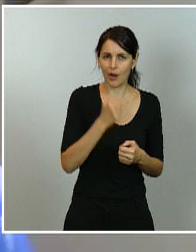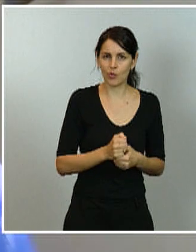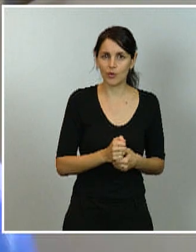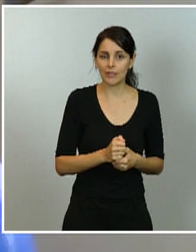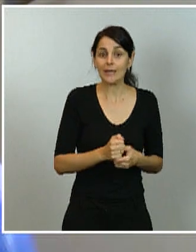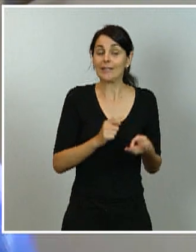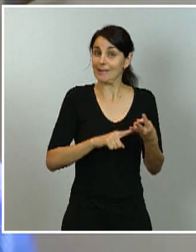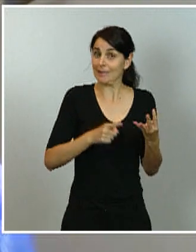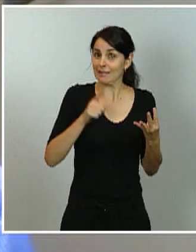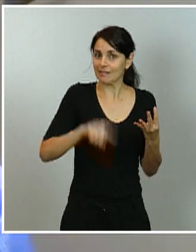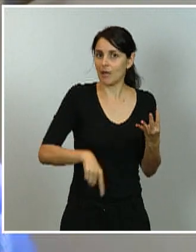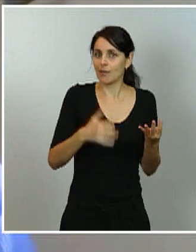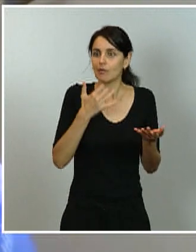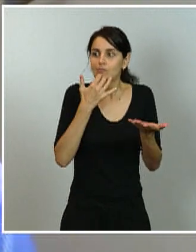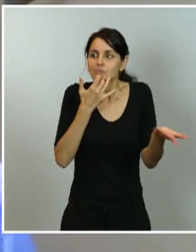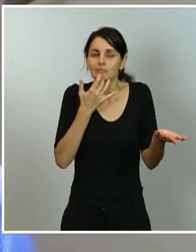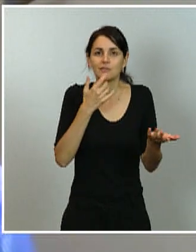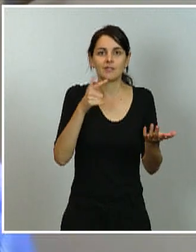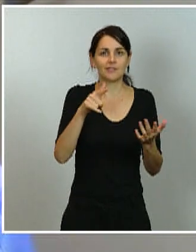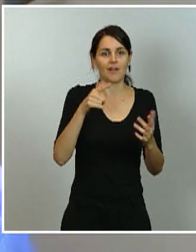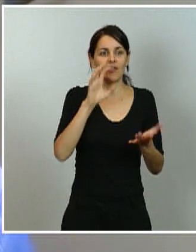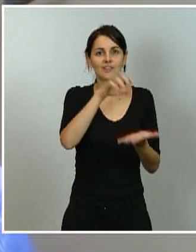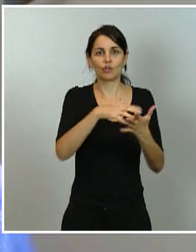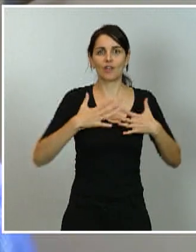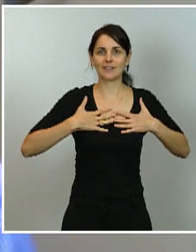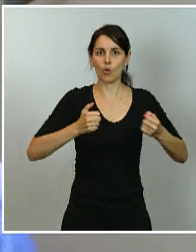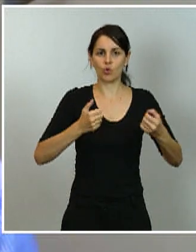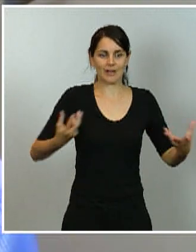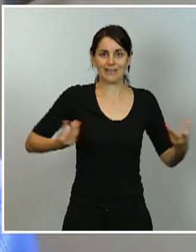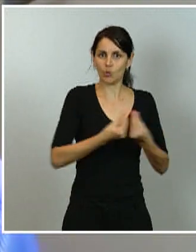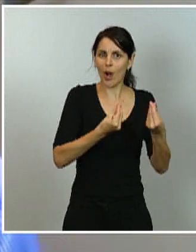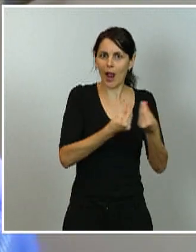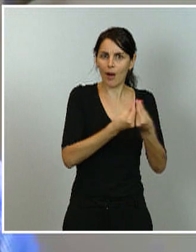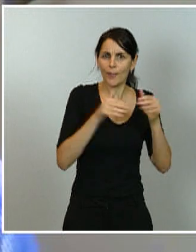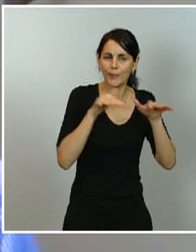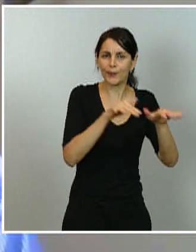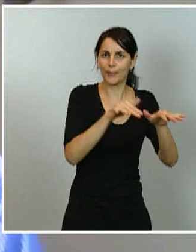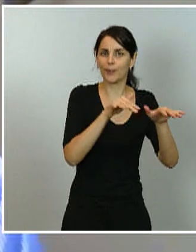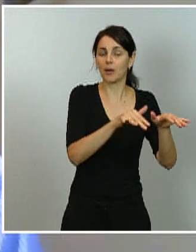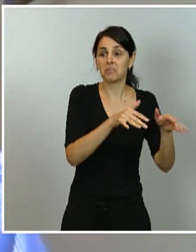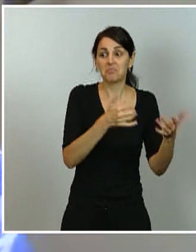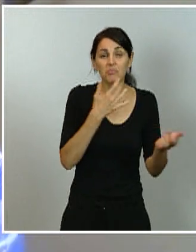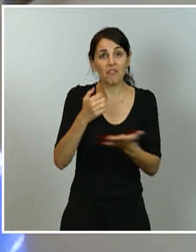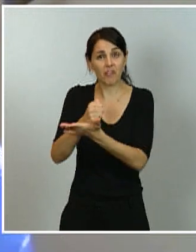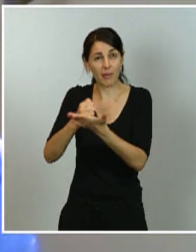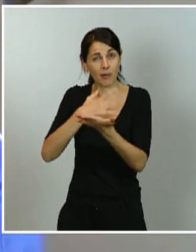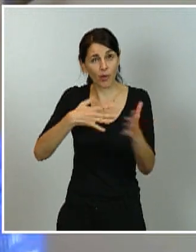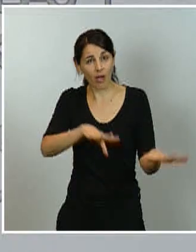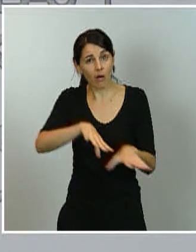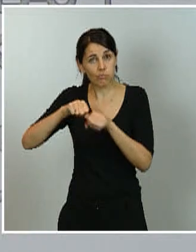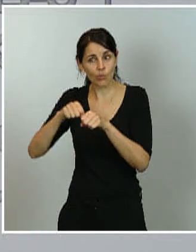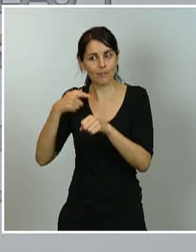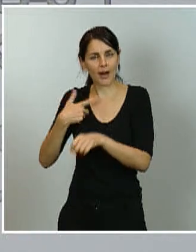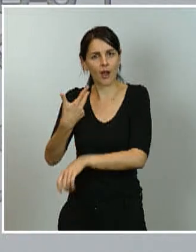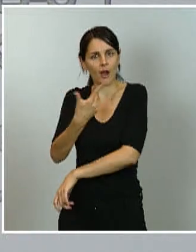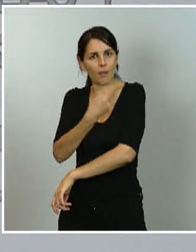si las farmacias se plantean que vacunen de la gripe, ya que va a ser esta campaña muy importante. Gracias, ministro. Muchas